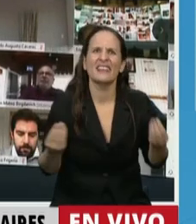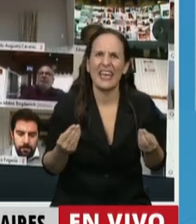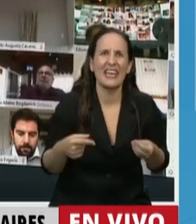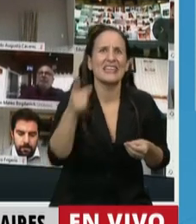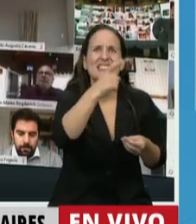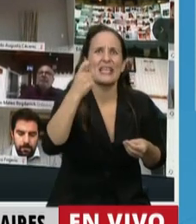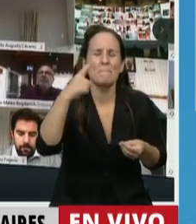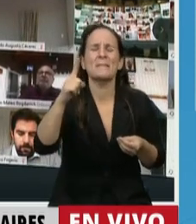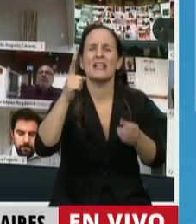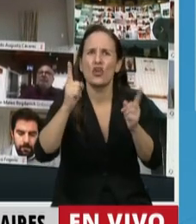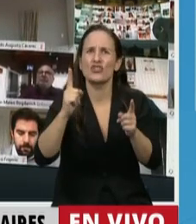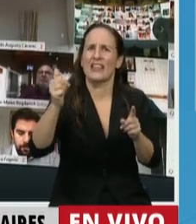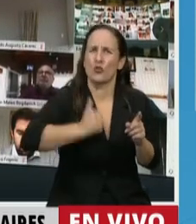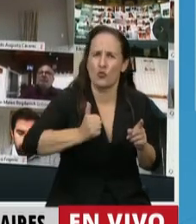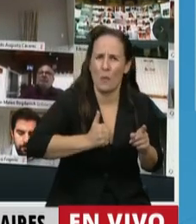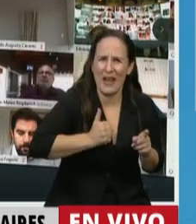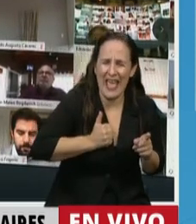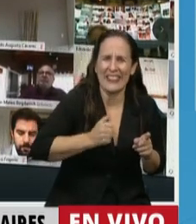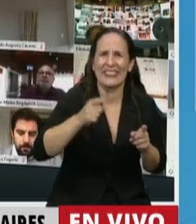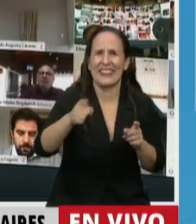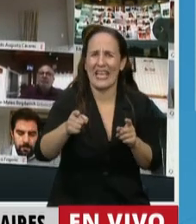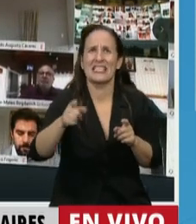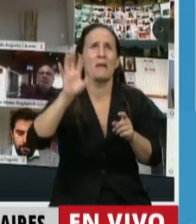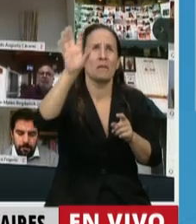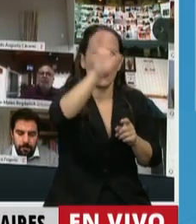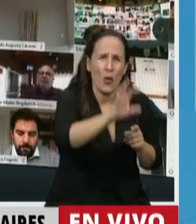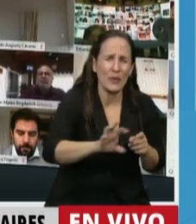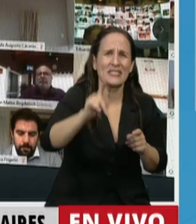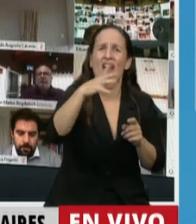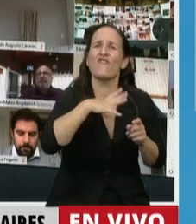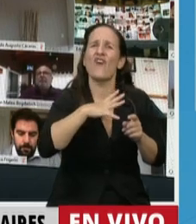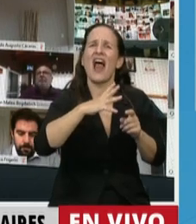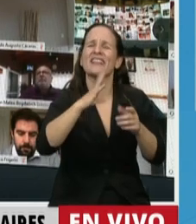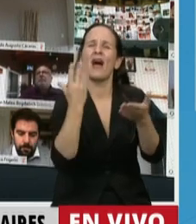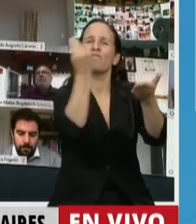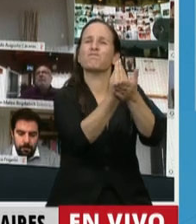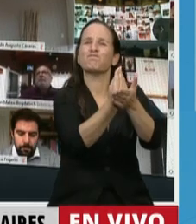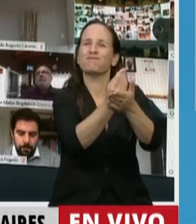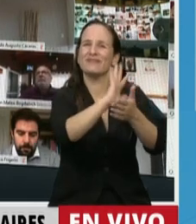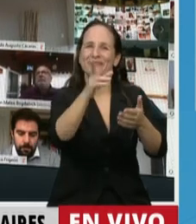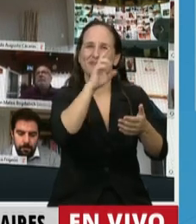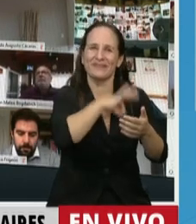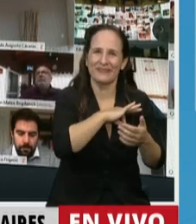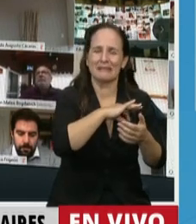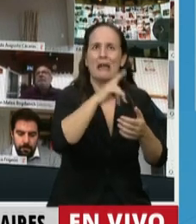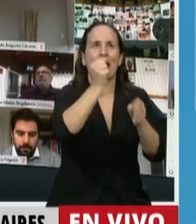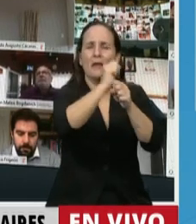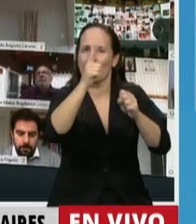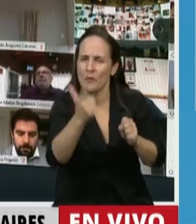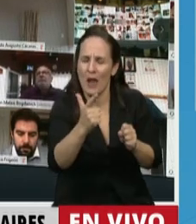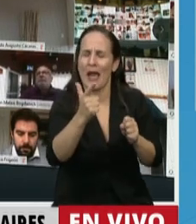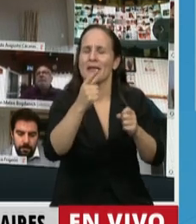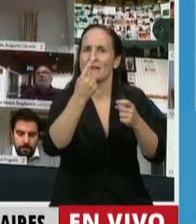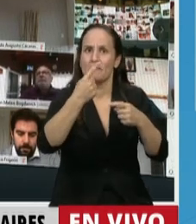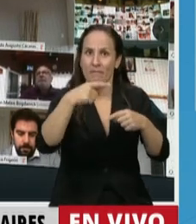.000 docentes suplentes y reemplazantes que las distintas provincias están sin nombrar. Y eso significa docentes sin trabajo y sin